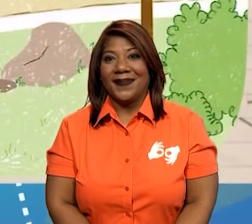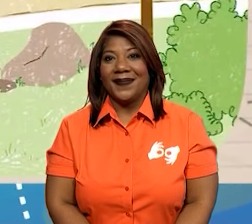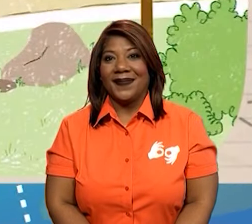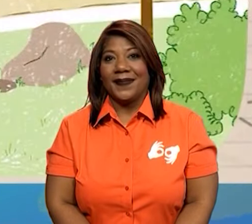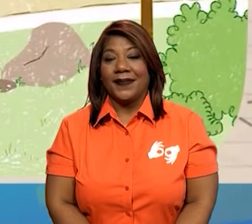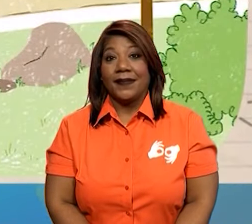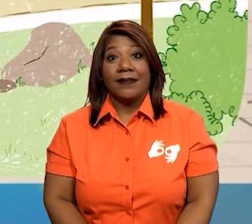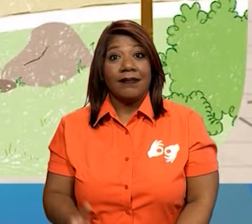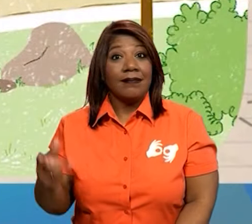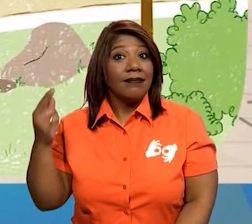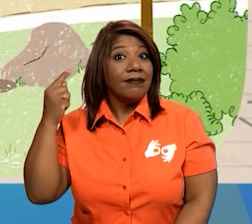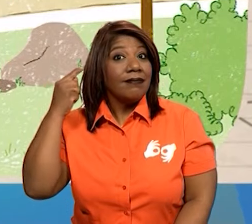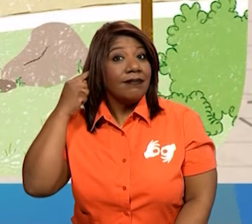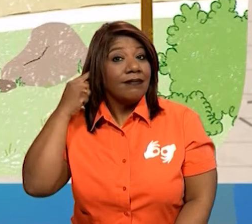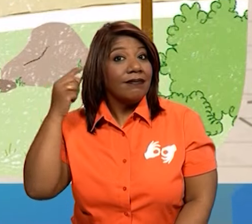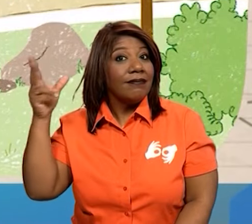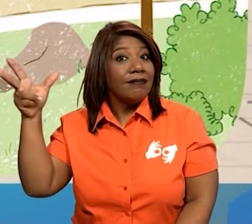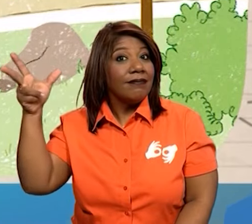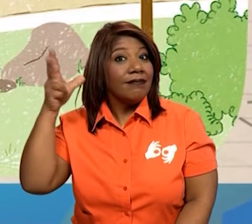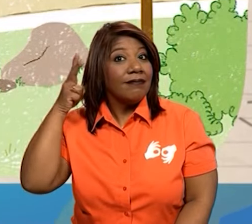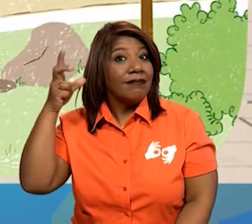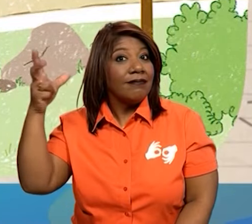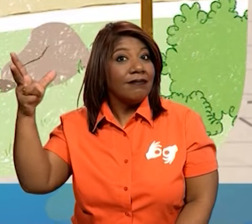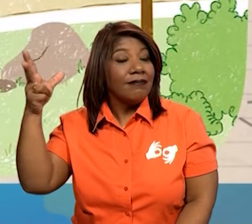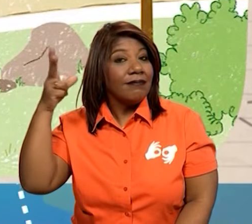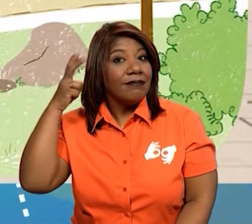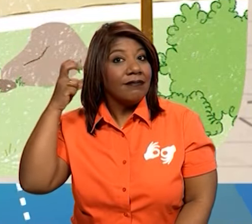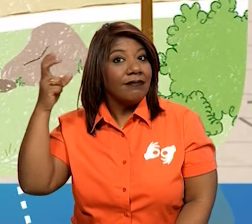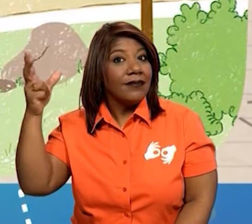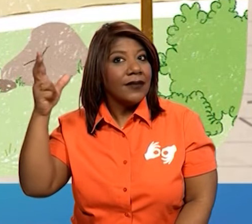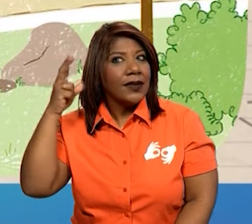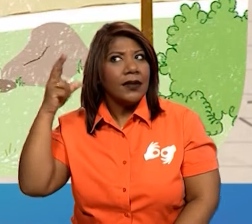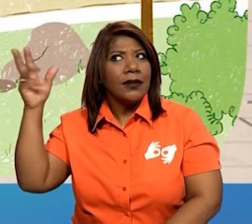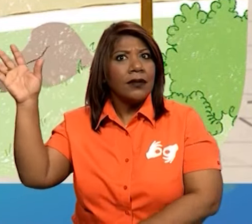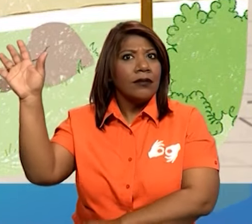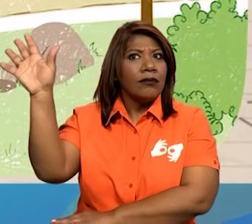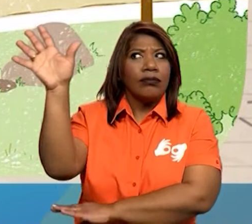La audición que me permite oír las ramas de los árboles.